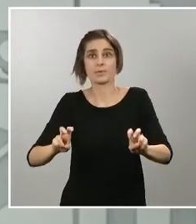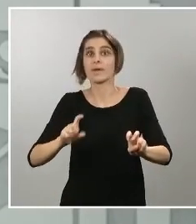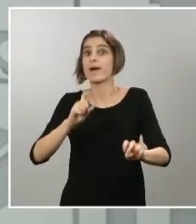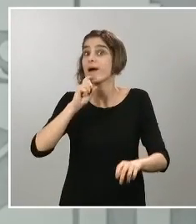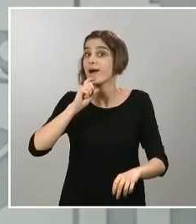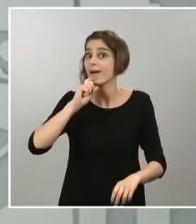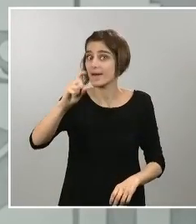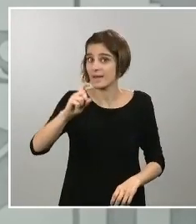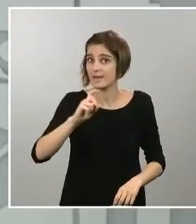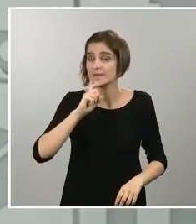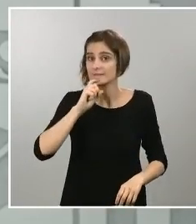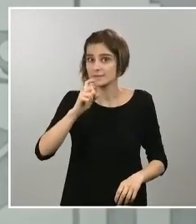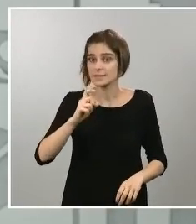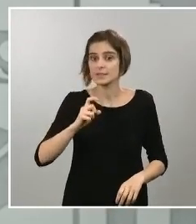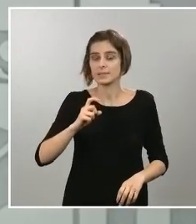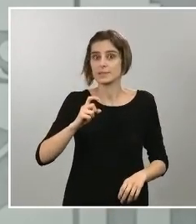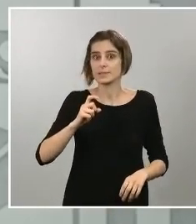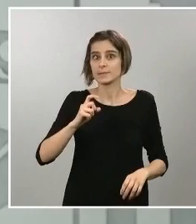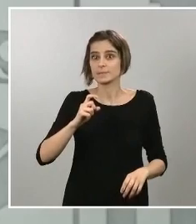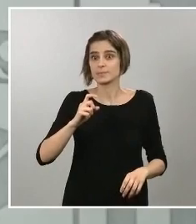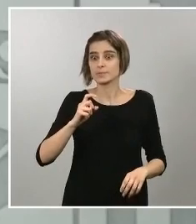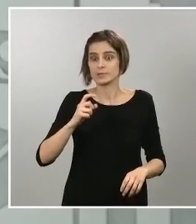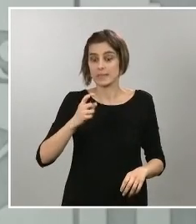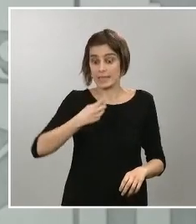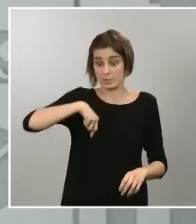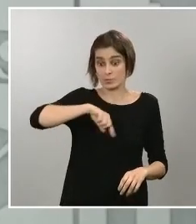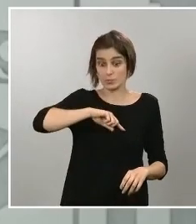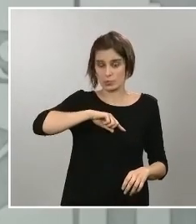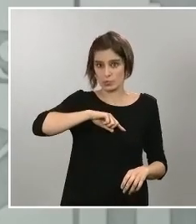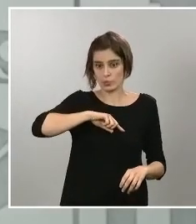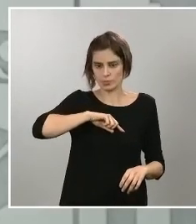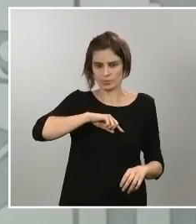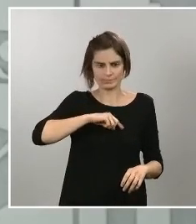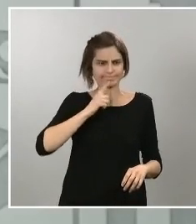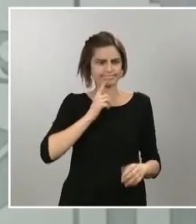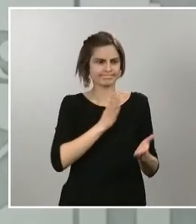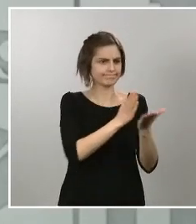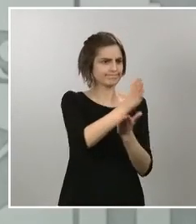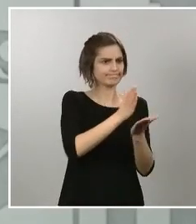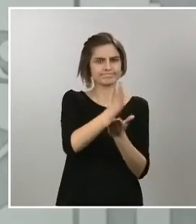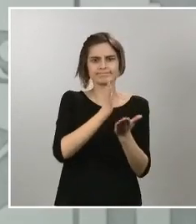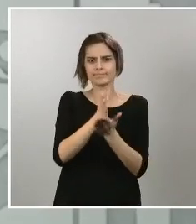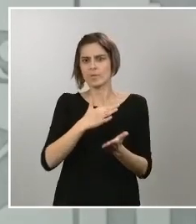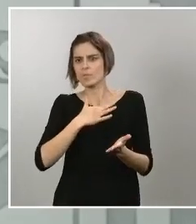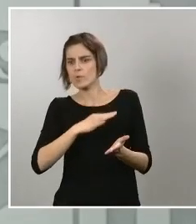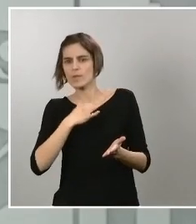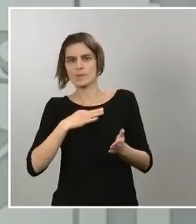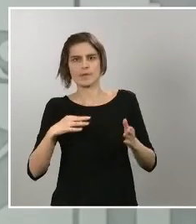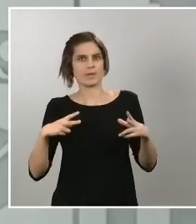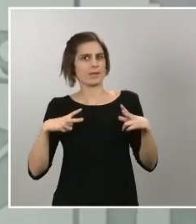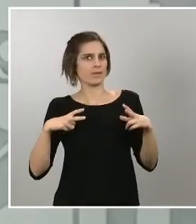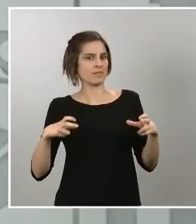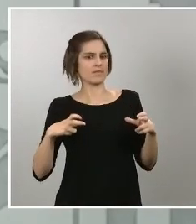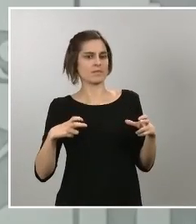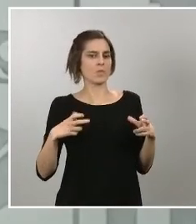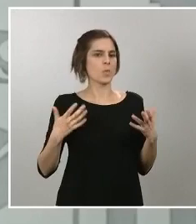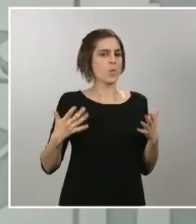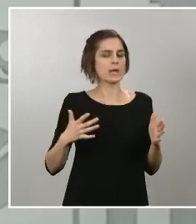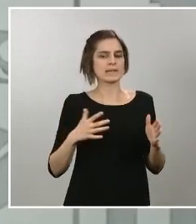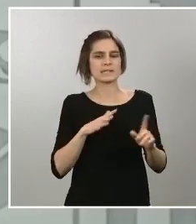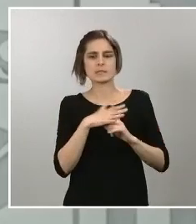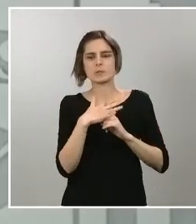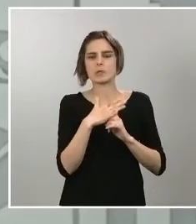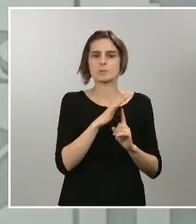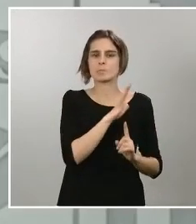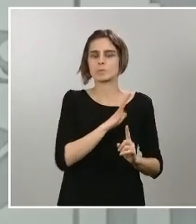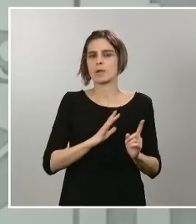todos los escenarios posibles con el objetivo de estar preparados para cualquier medida que recomiende, que aporte el